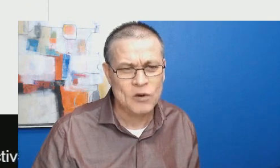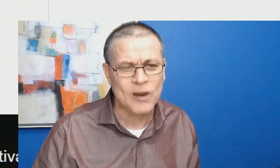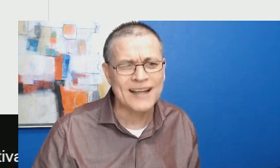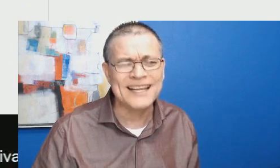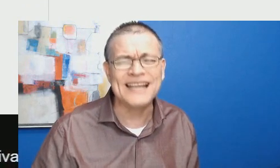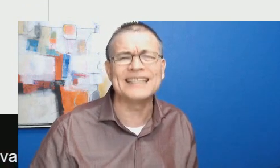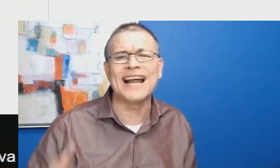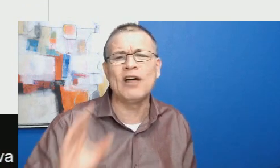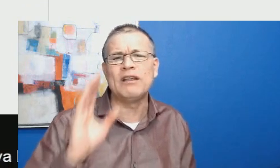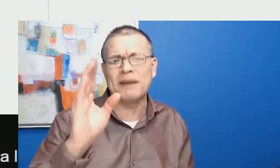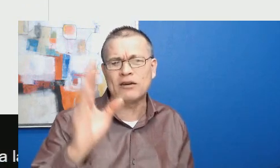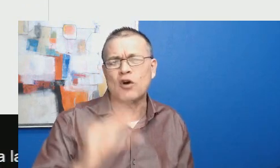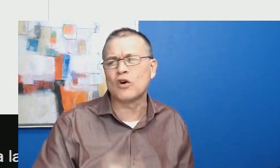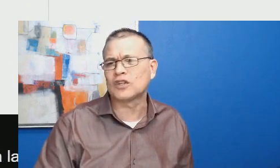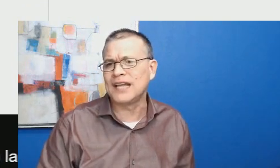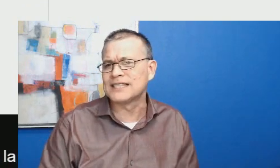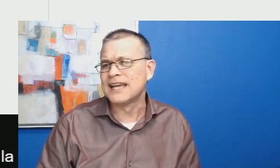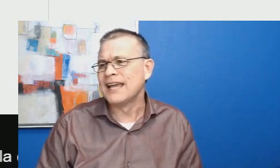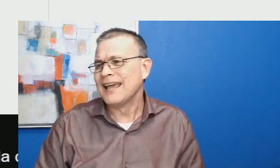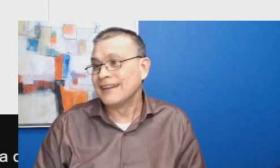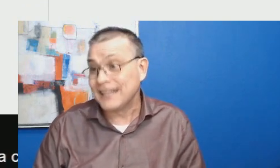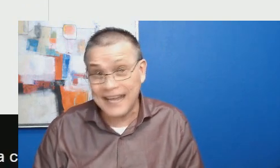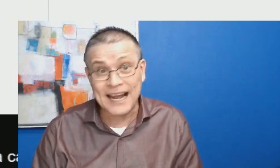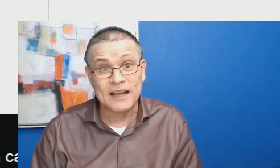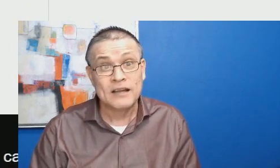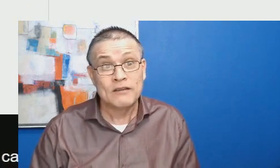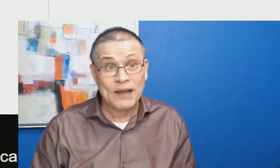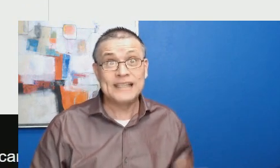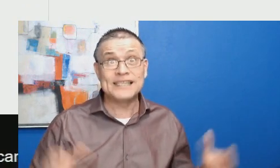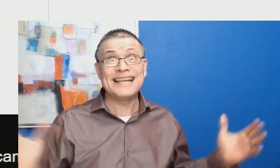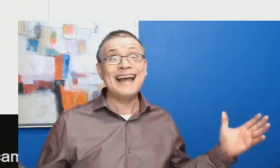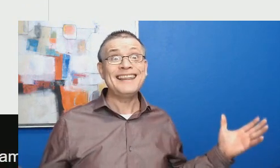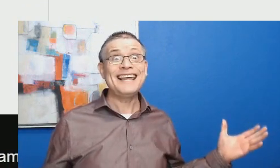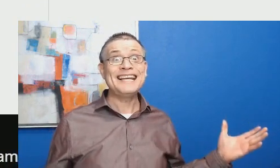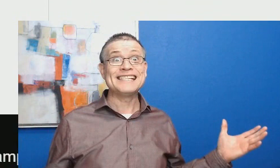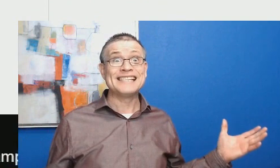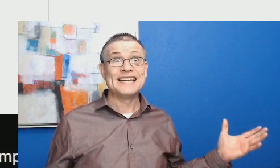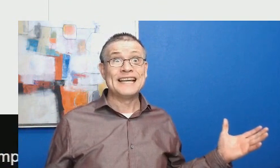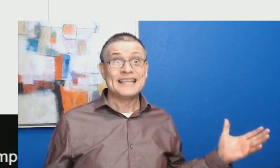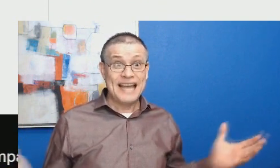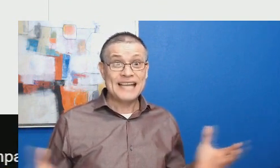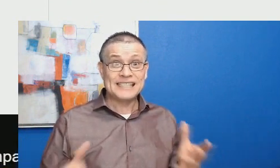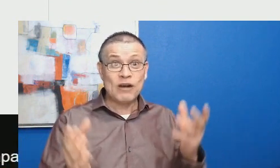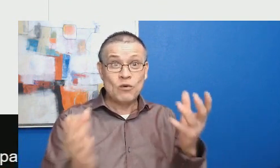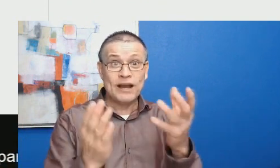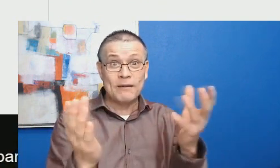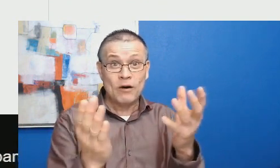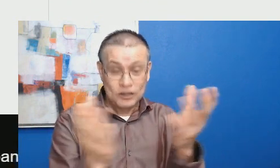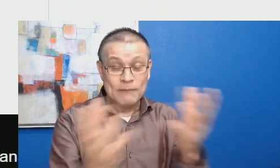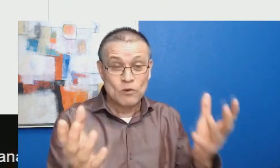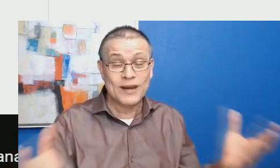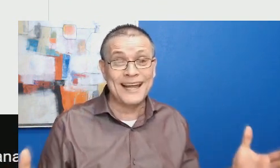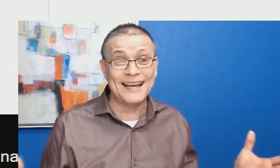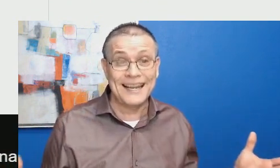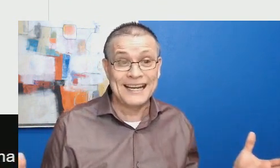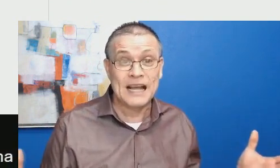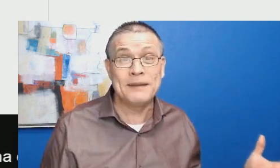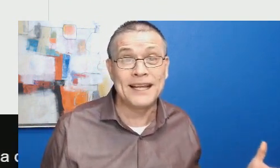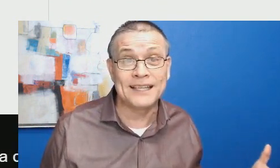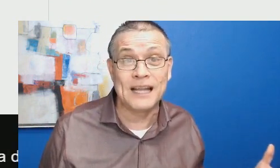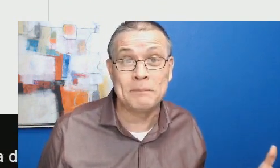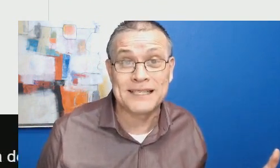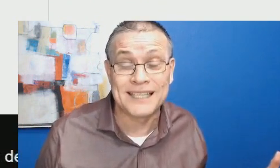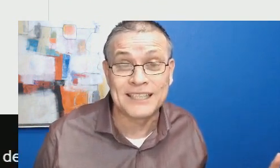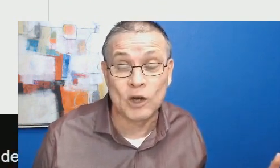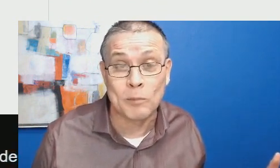En lugar de que el tarado de Marco Cortés dijera, ¡Felicidades! Ya está una otra mujer en el